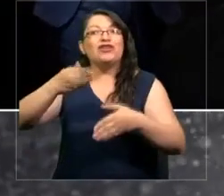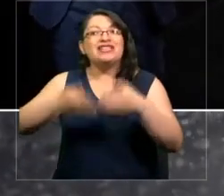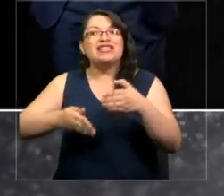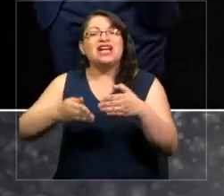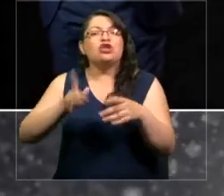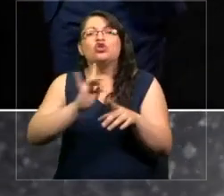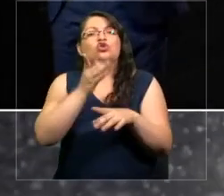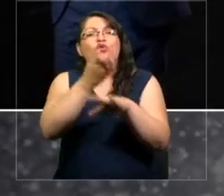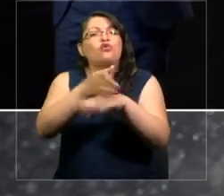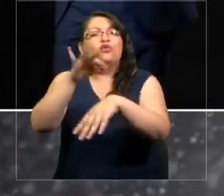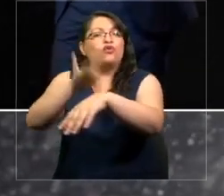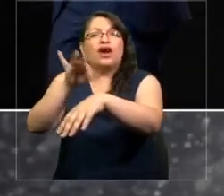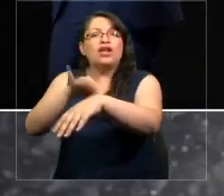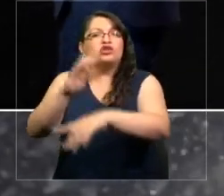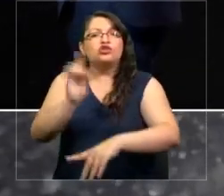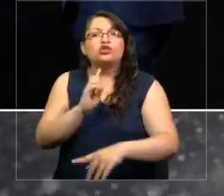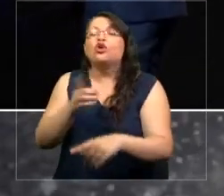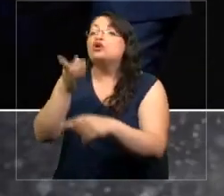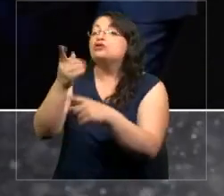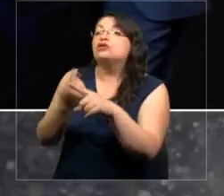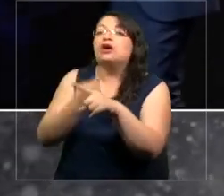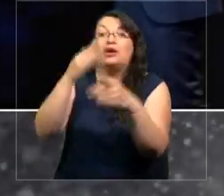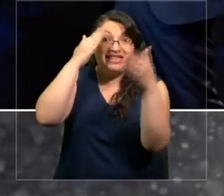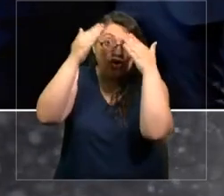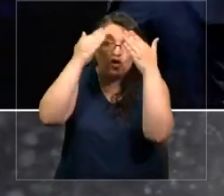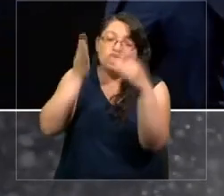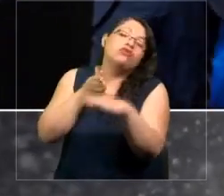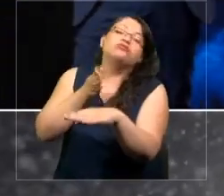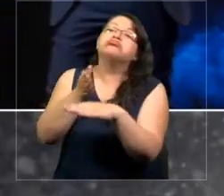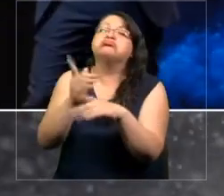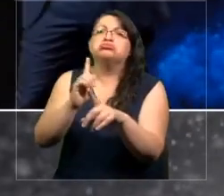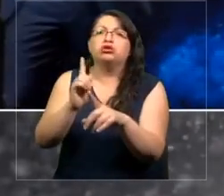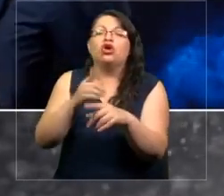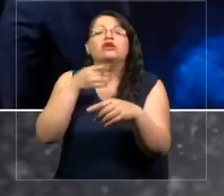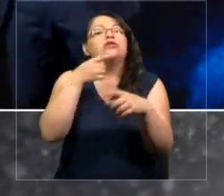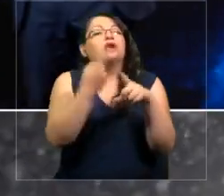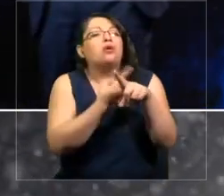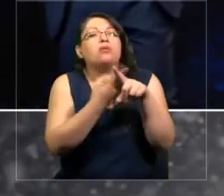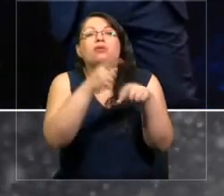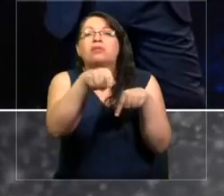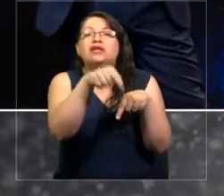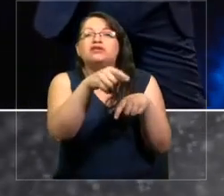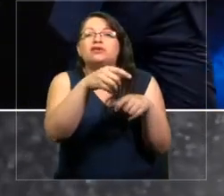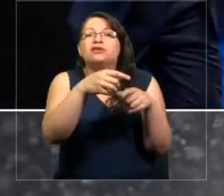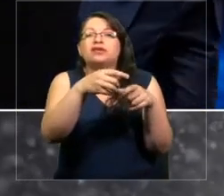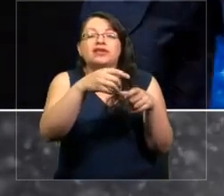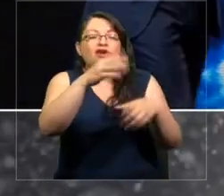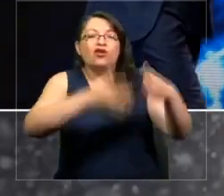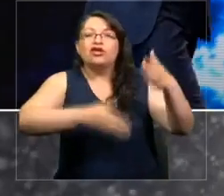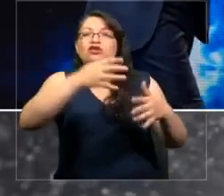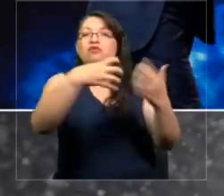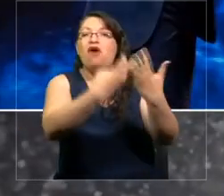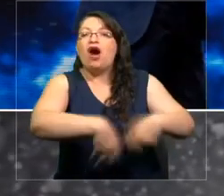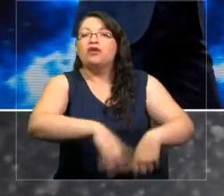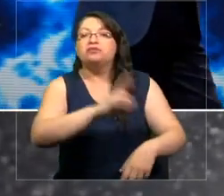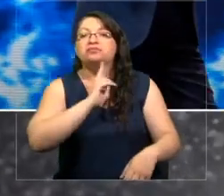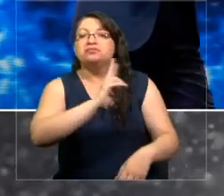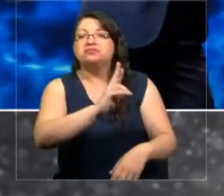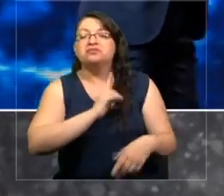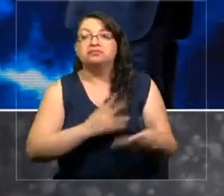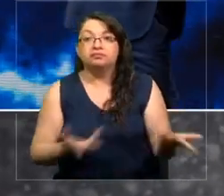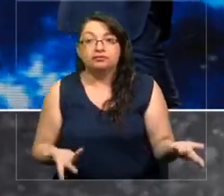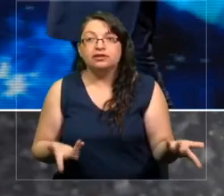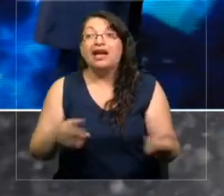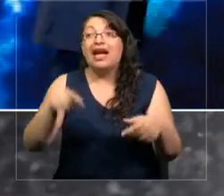al terapeuta, usted le cuenta sus problemas a este pequeño chatbot. En este concierto, todos somos inmigrantes.